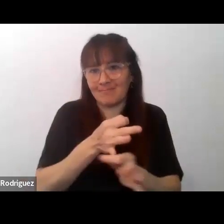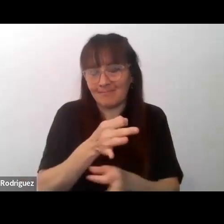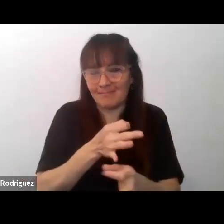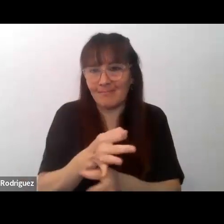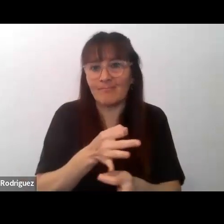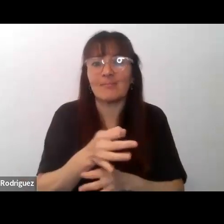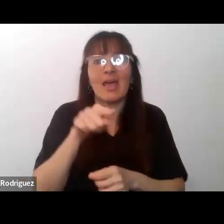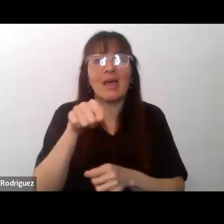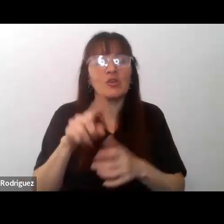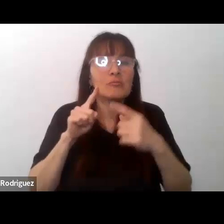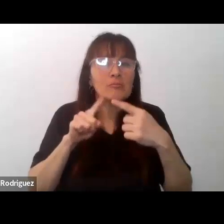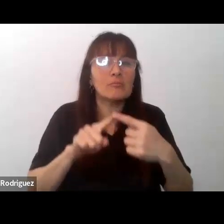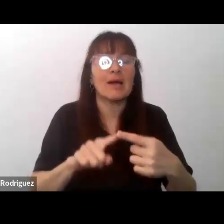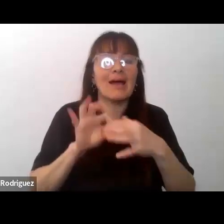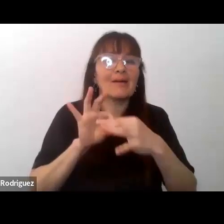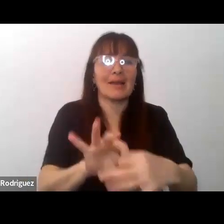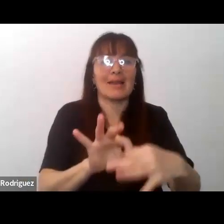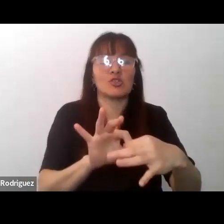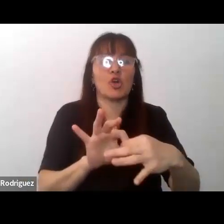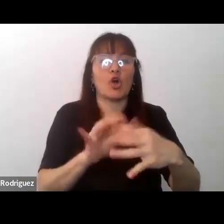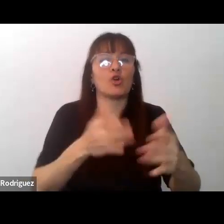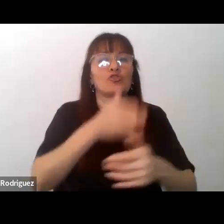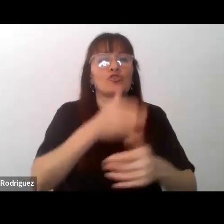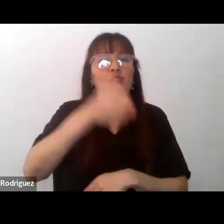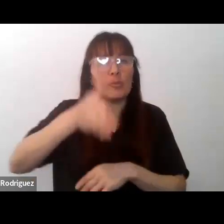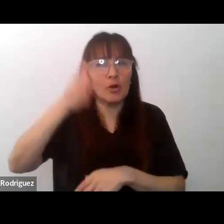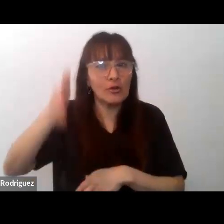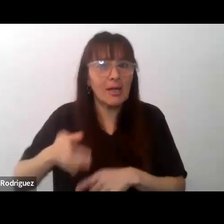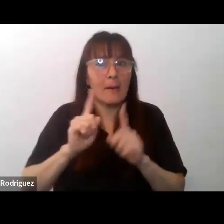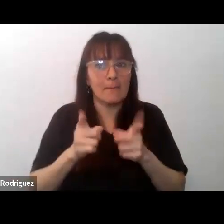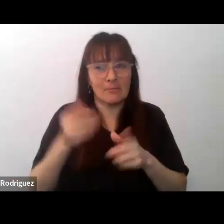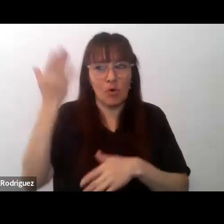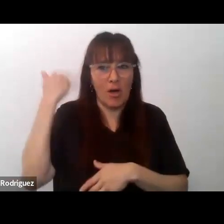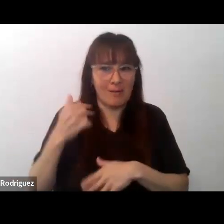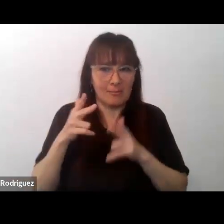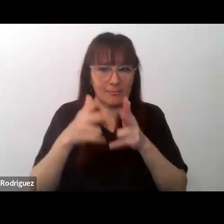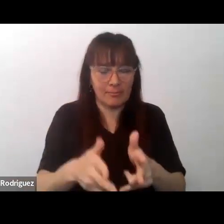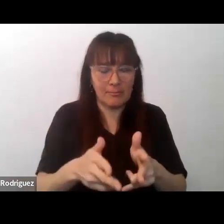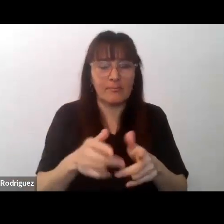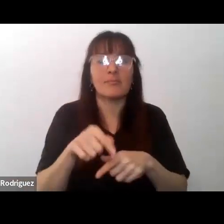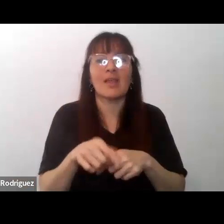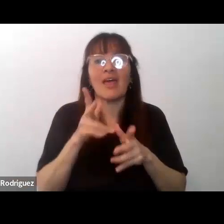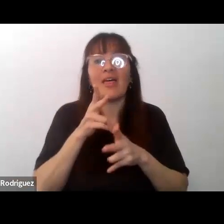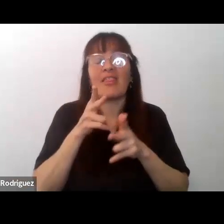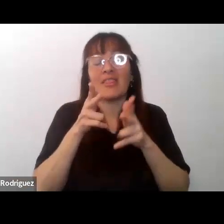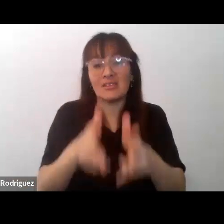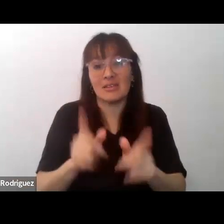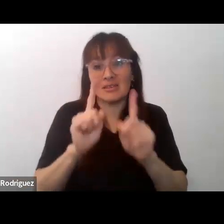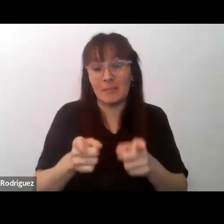se relaciona con una concepción antropológica de la educación de la que habla charló es decir que la educación